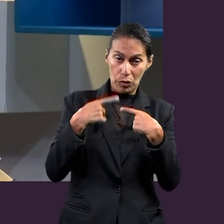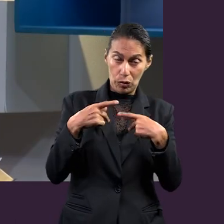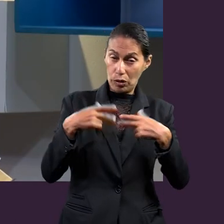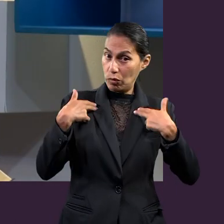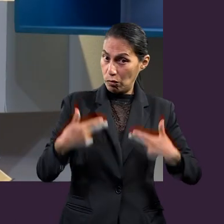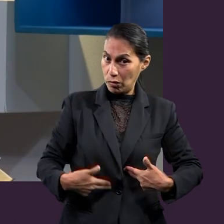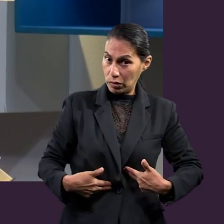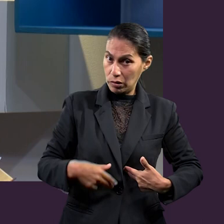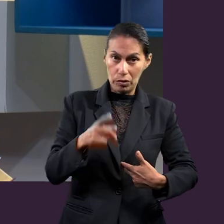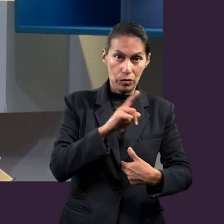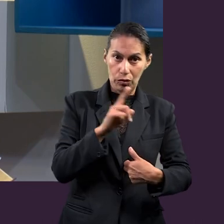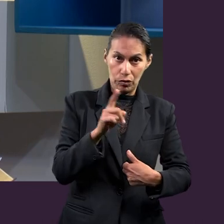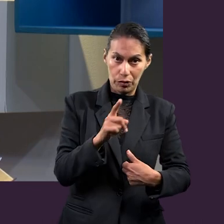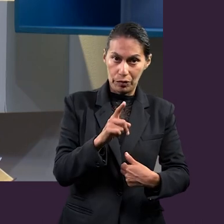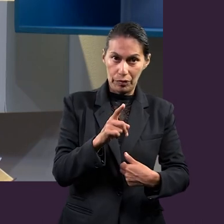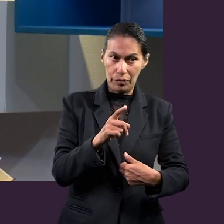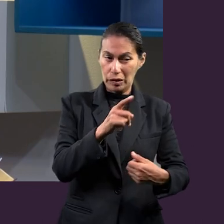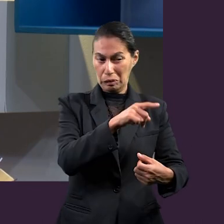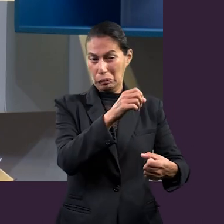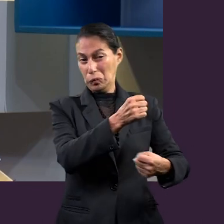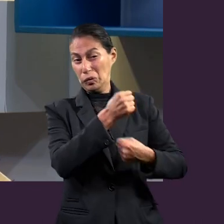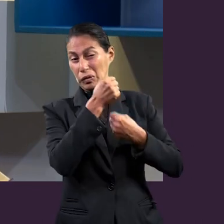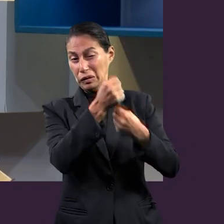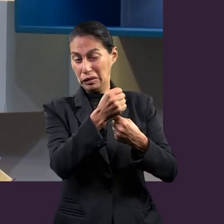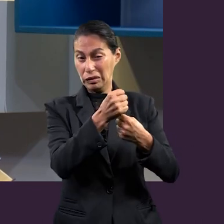rodea. No es lucha contra carne y sangre.